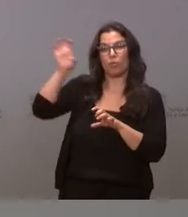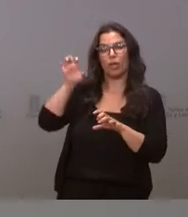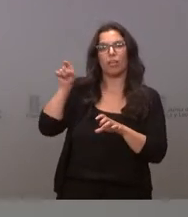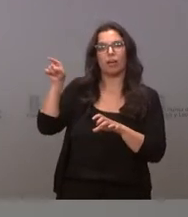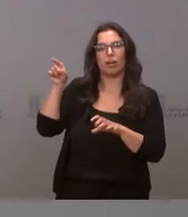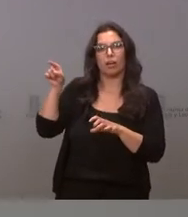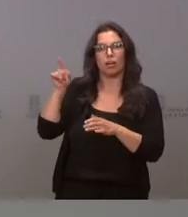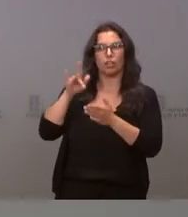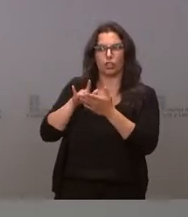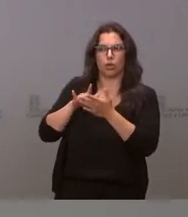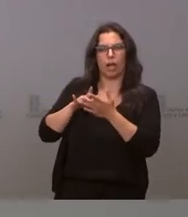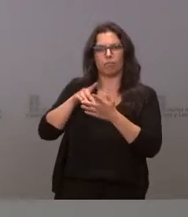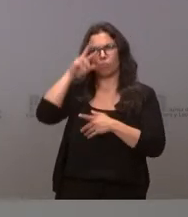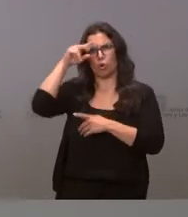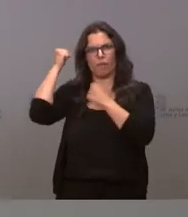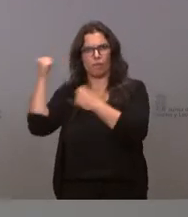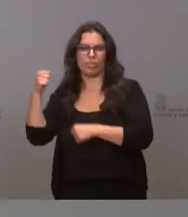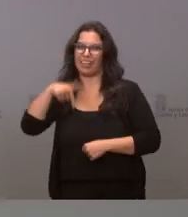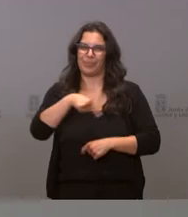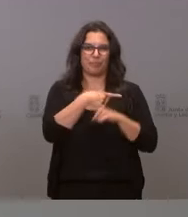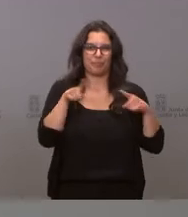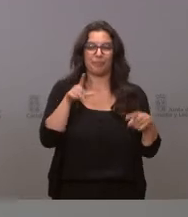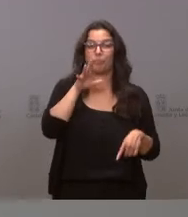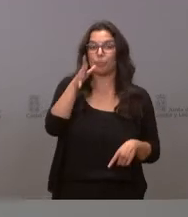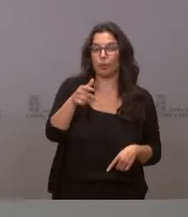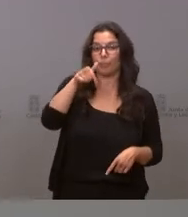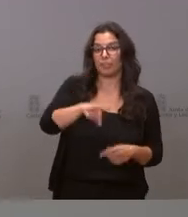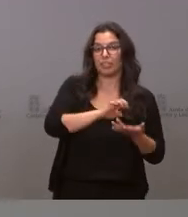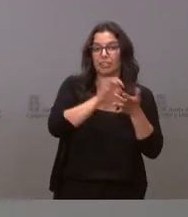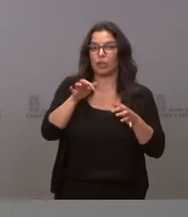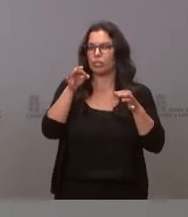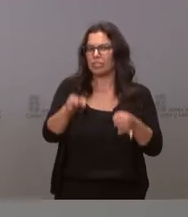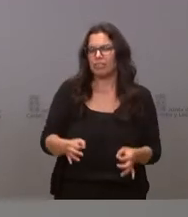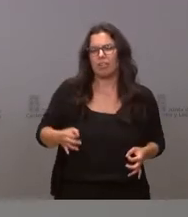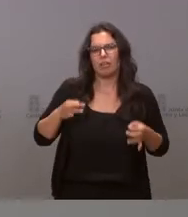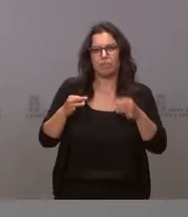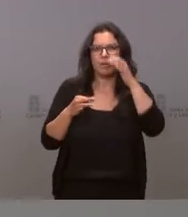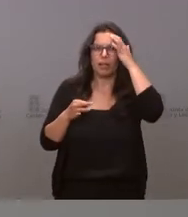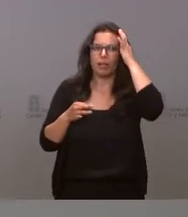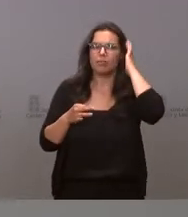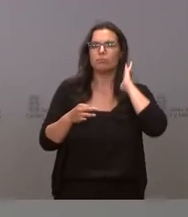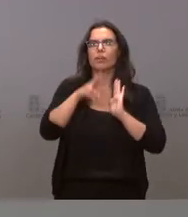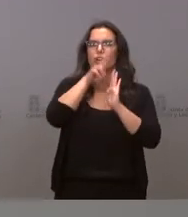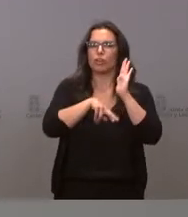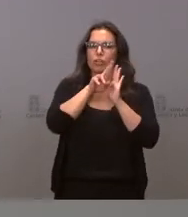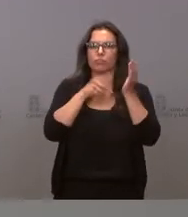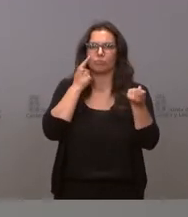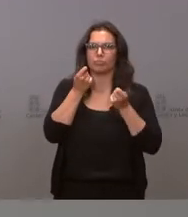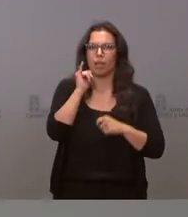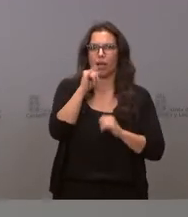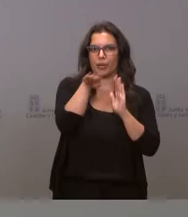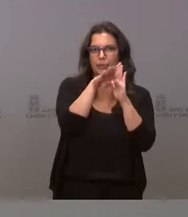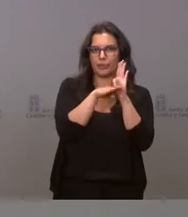importante nivel de alarma social. ¿Y por qué digo esto? Porque, en primer lugar, en Castilla y León siempre ha habido una regulación en cuanto a